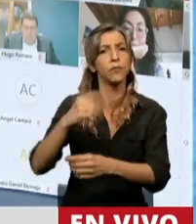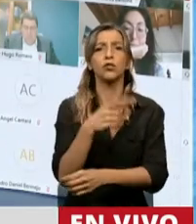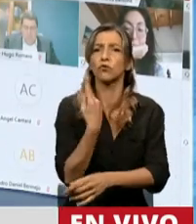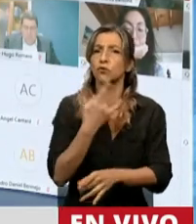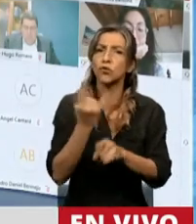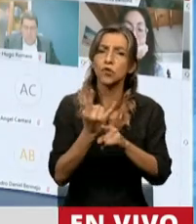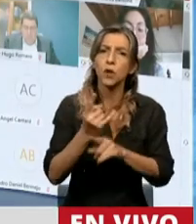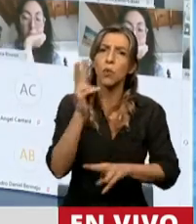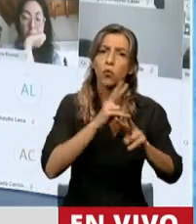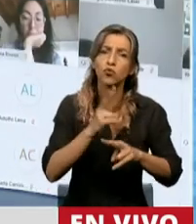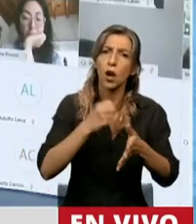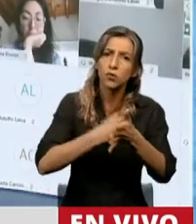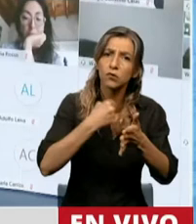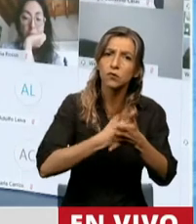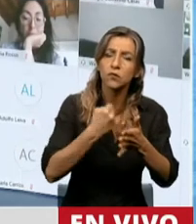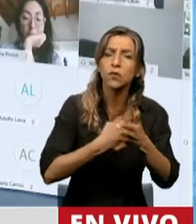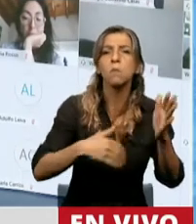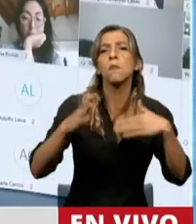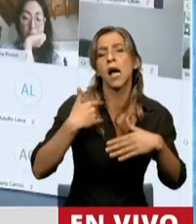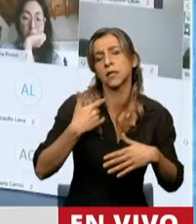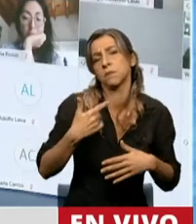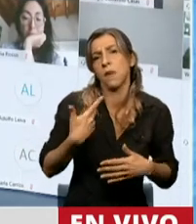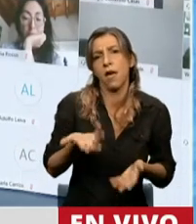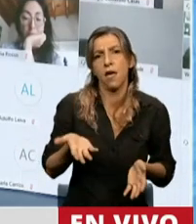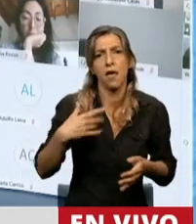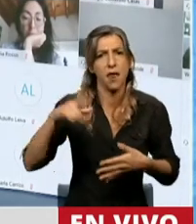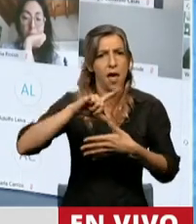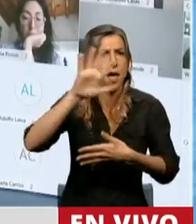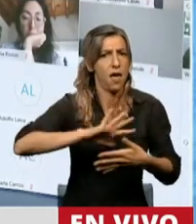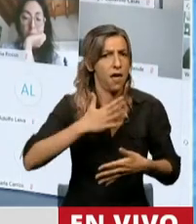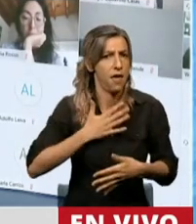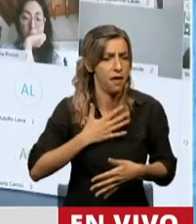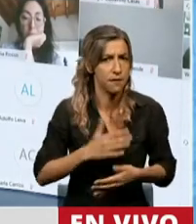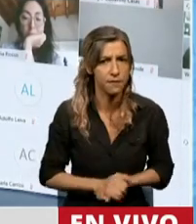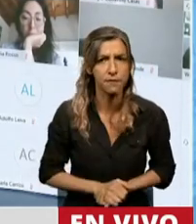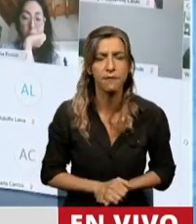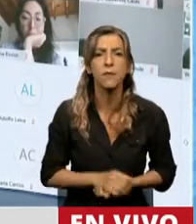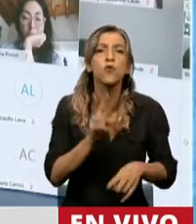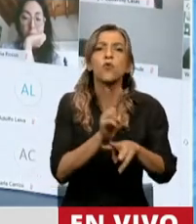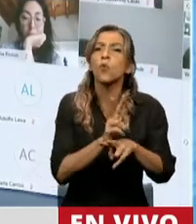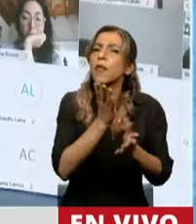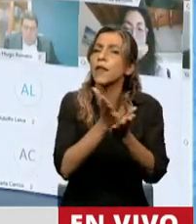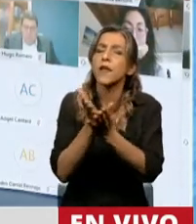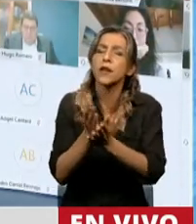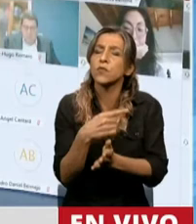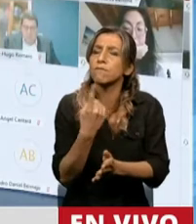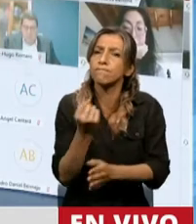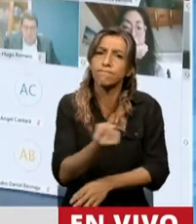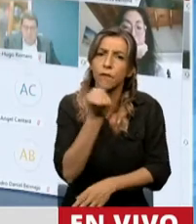que quiere liderar la región en materia de legislación y preservación de derechos. La cultura como